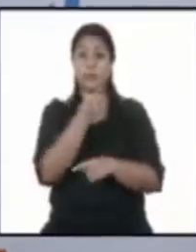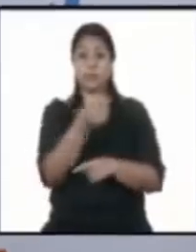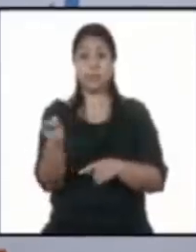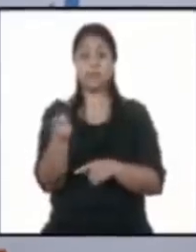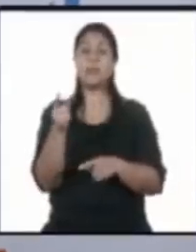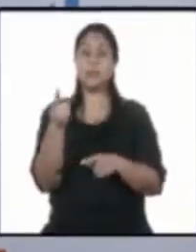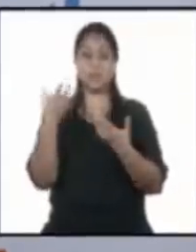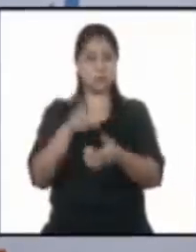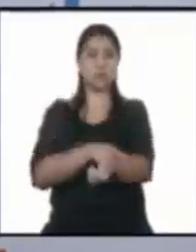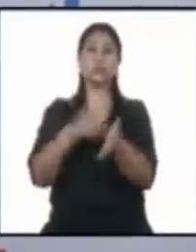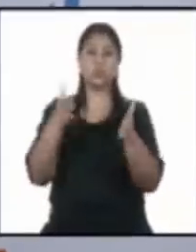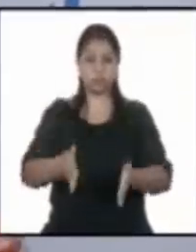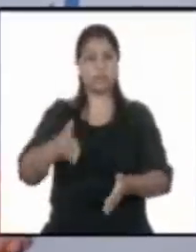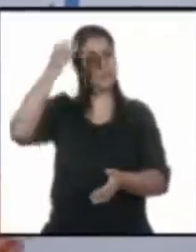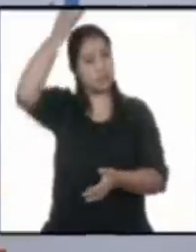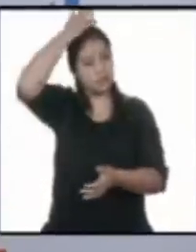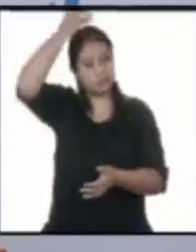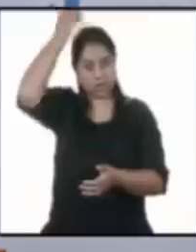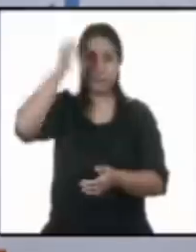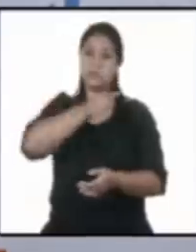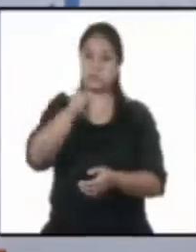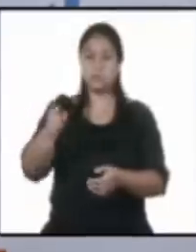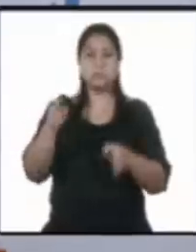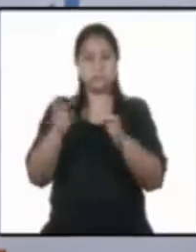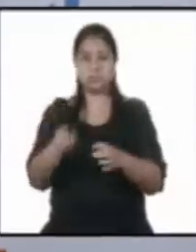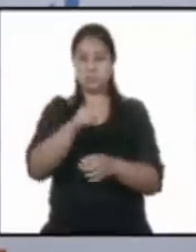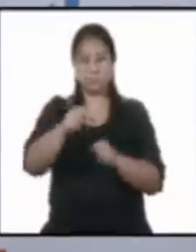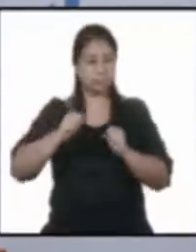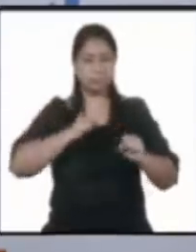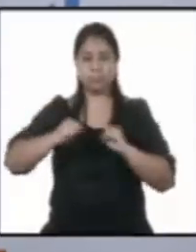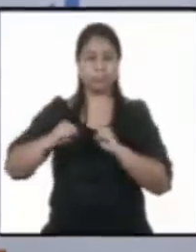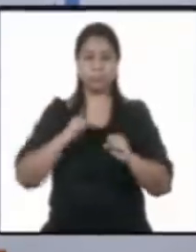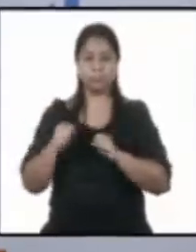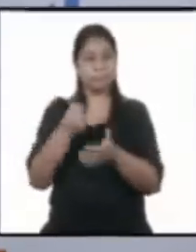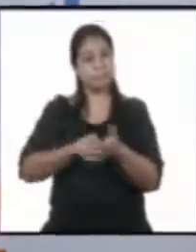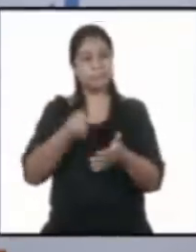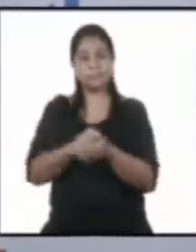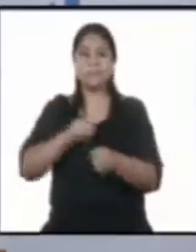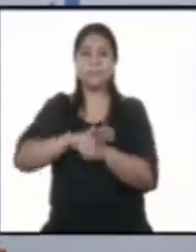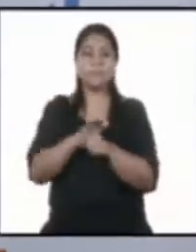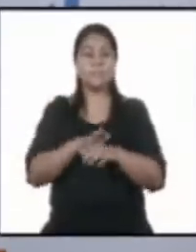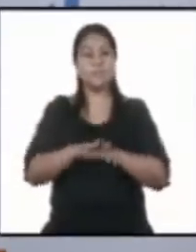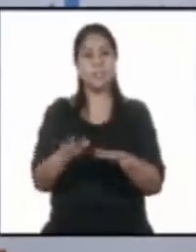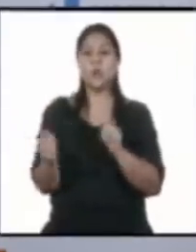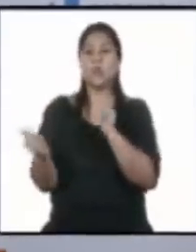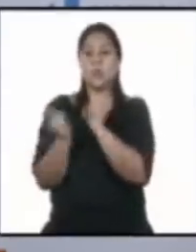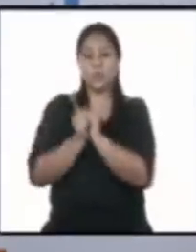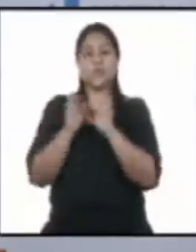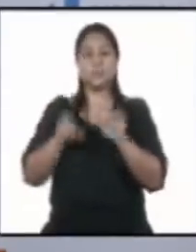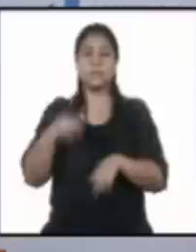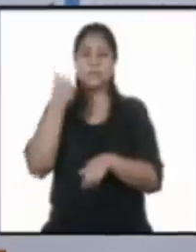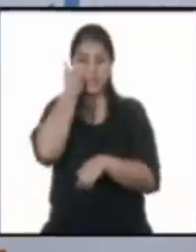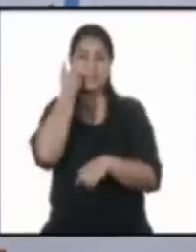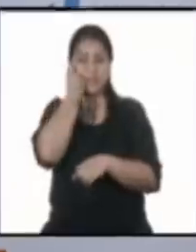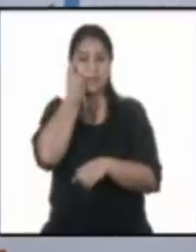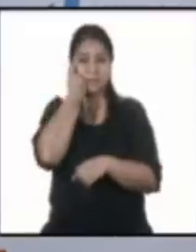tratados por esas personas que están al frente combatiendo COVID-19 junto con los pacientes que son